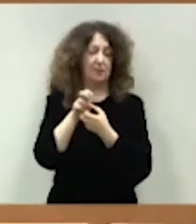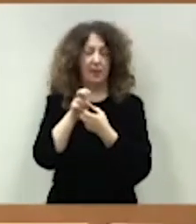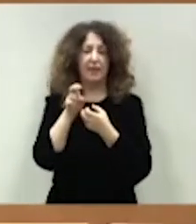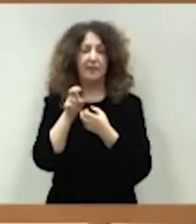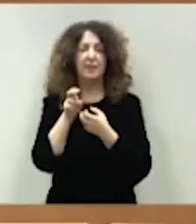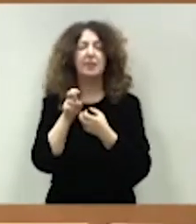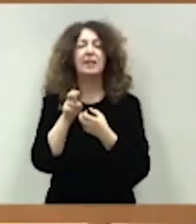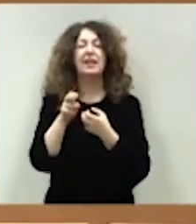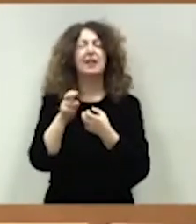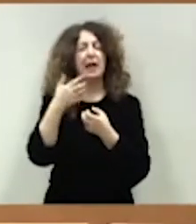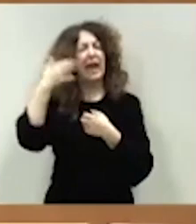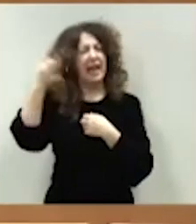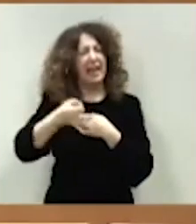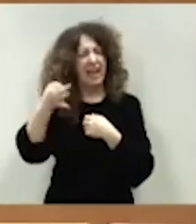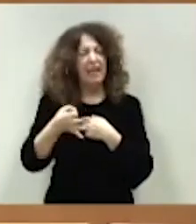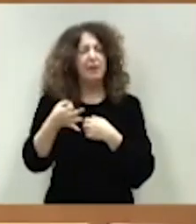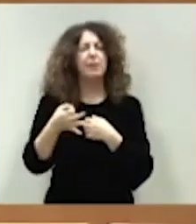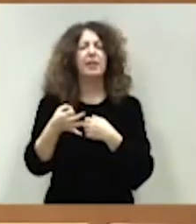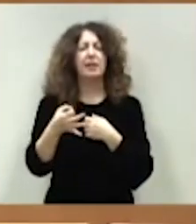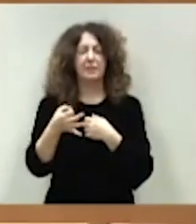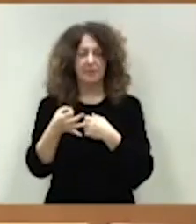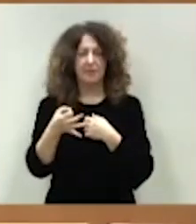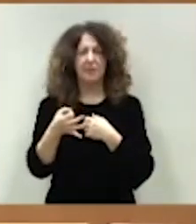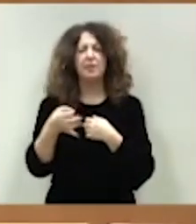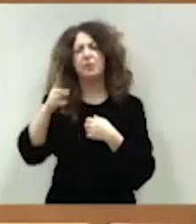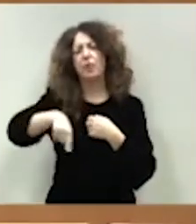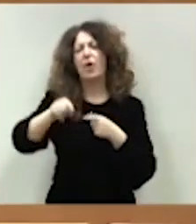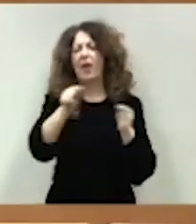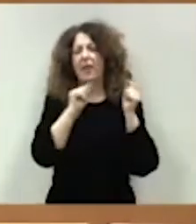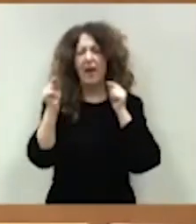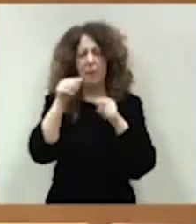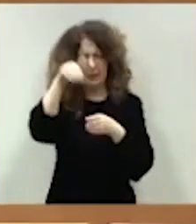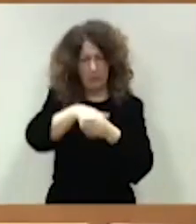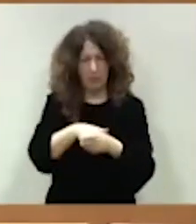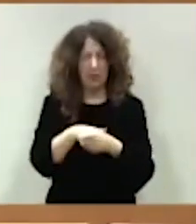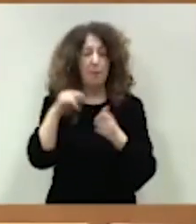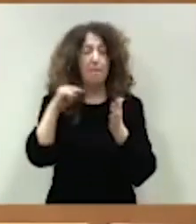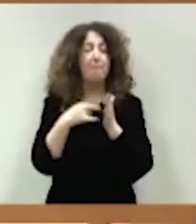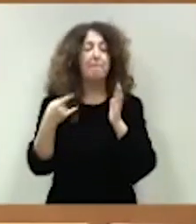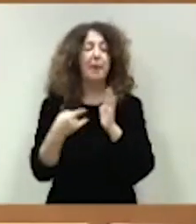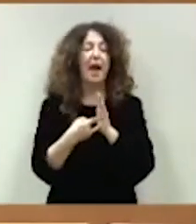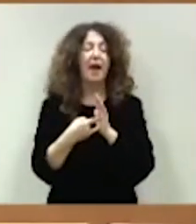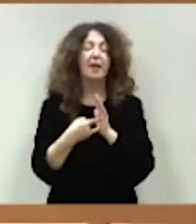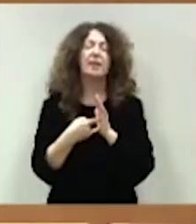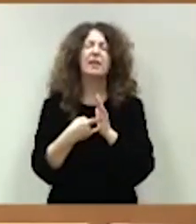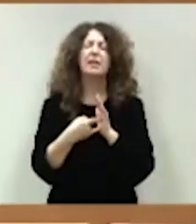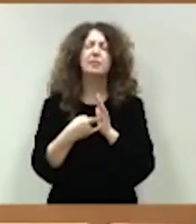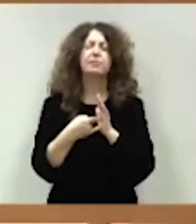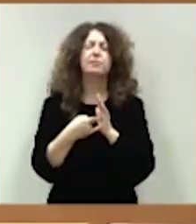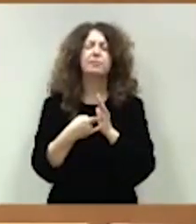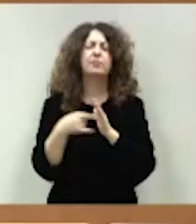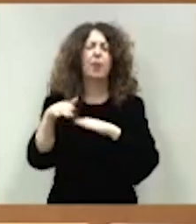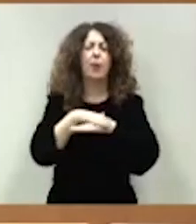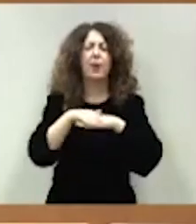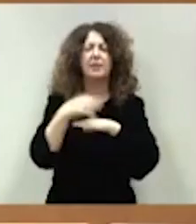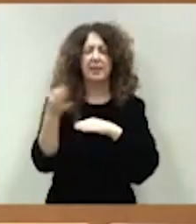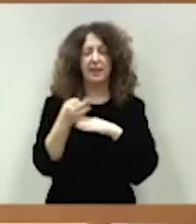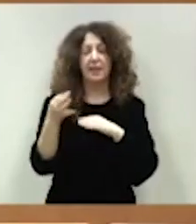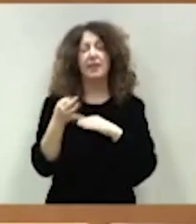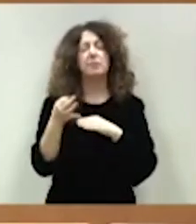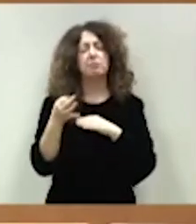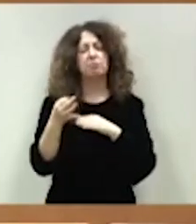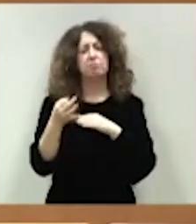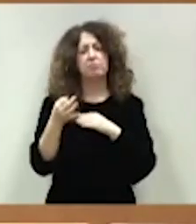y que se ha remitido para su debate y votación. Un plan que se sustenta en primero un crecimiento económico